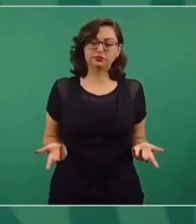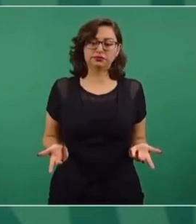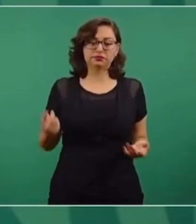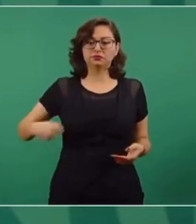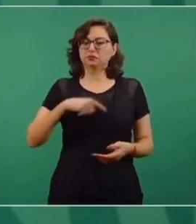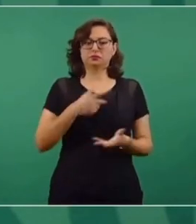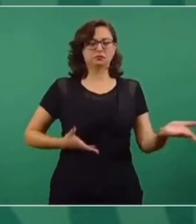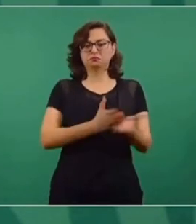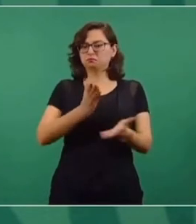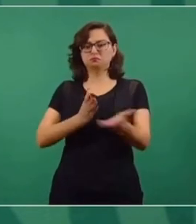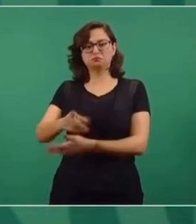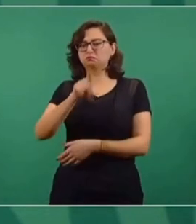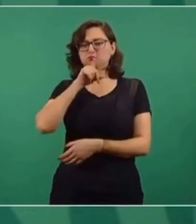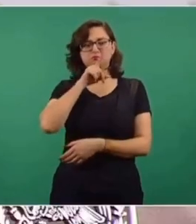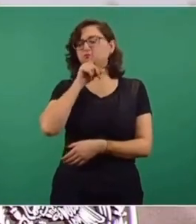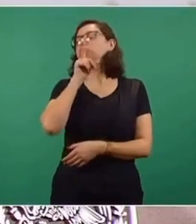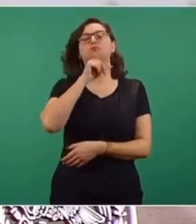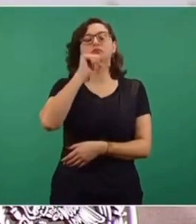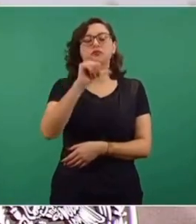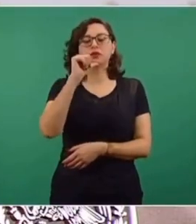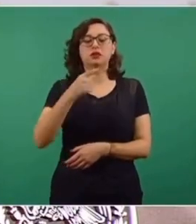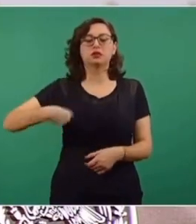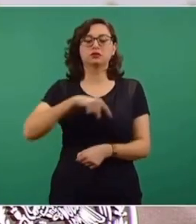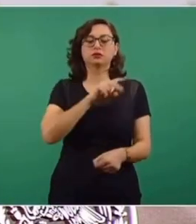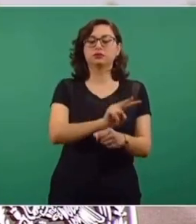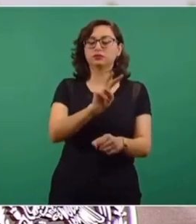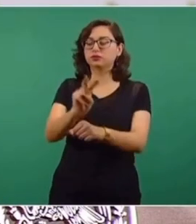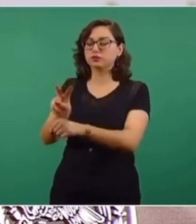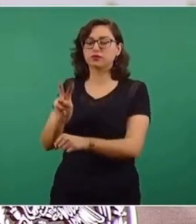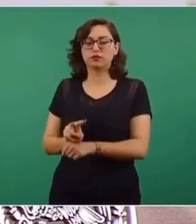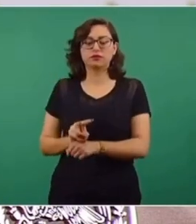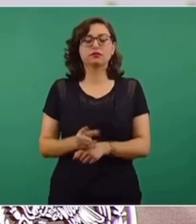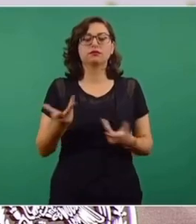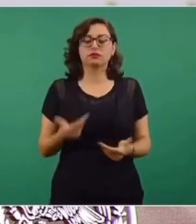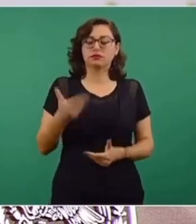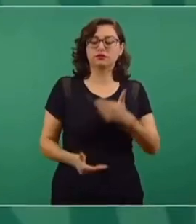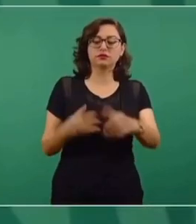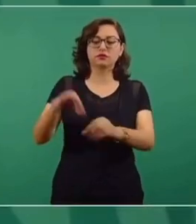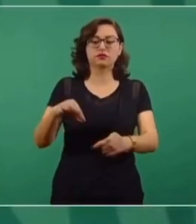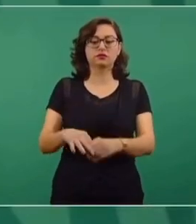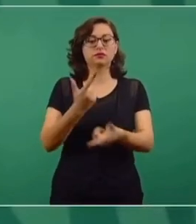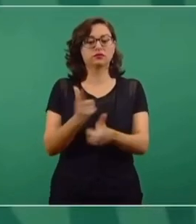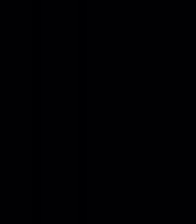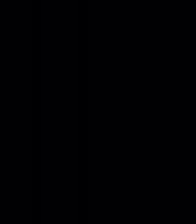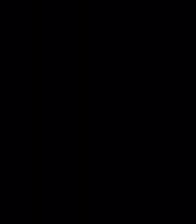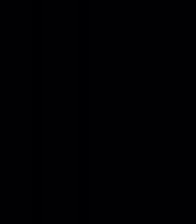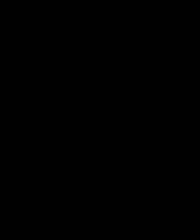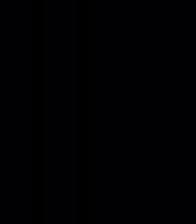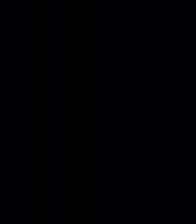no nos vamos a meter y no sólo eso, vamos a estar muy pendientes para que se garanticen elecciones limpias y libres.